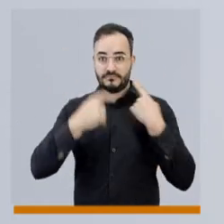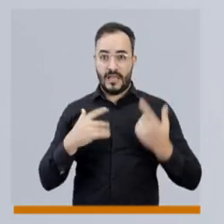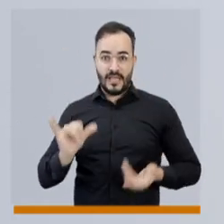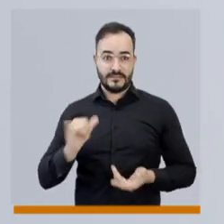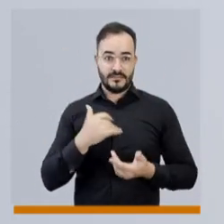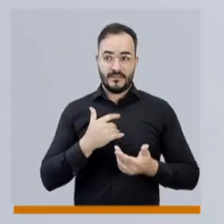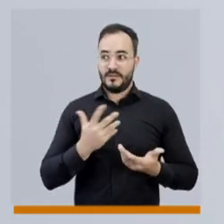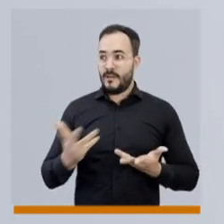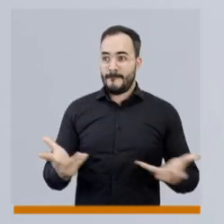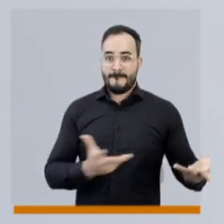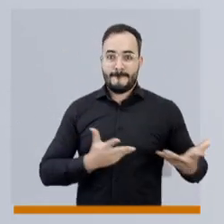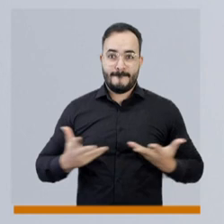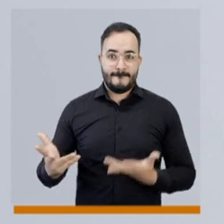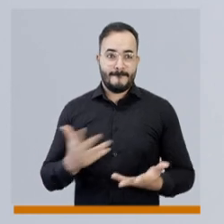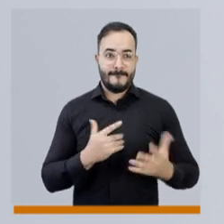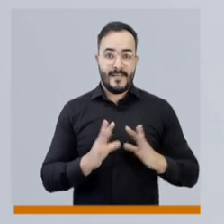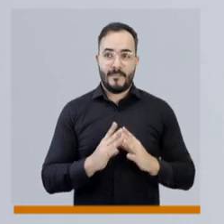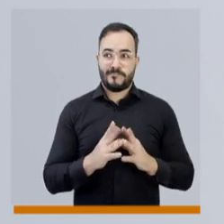donde la persona tiene,